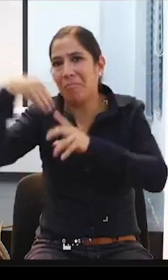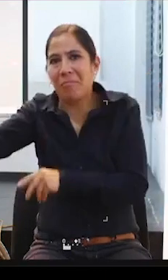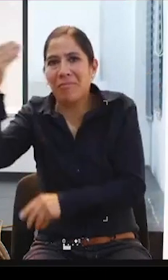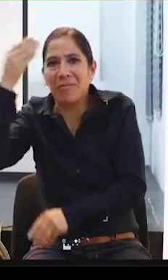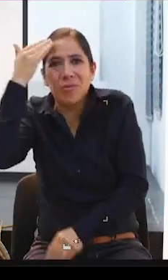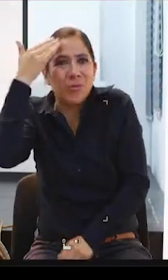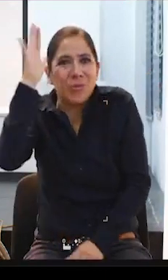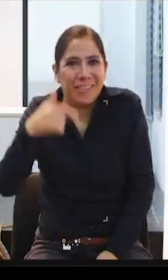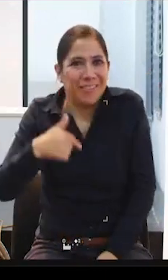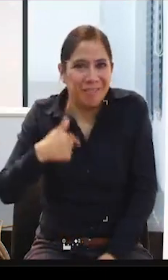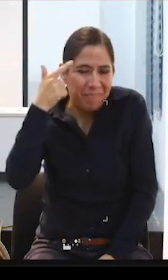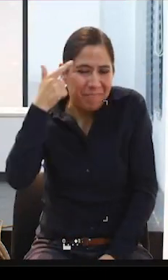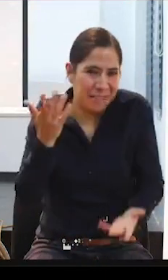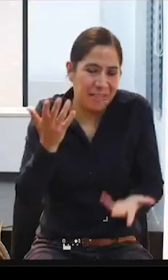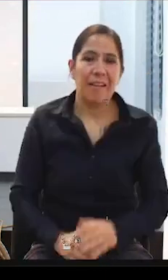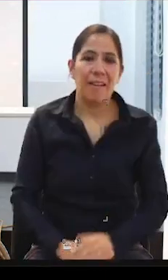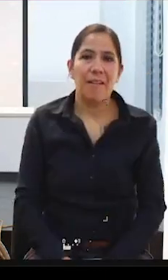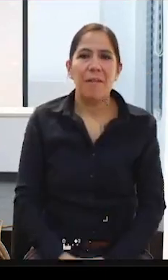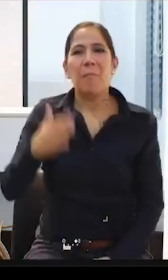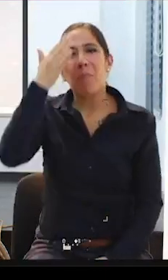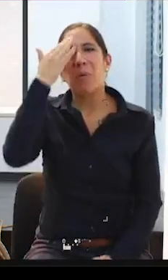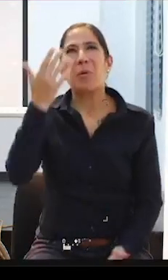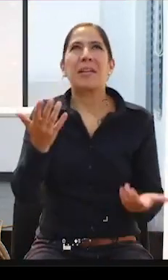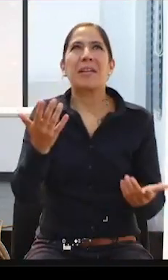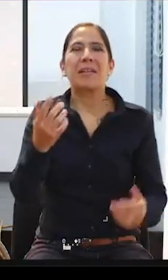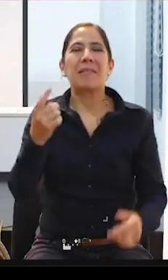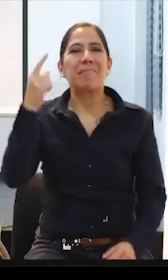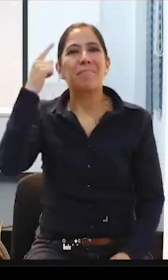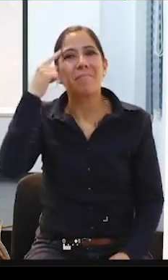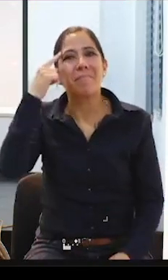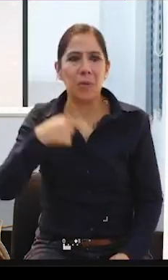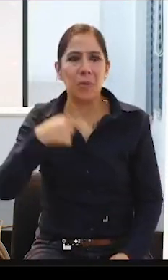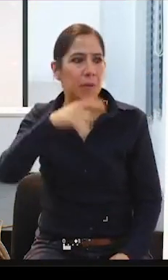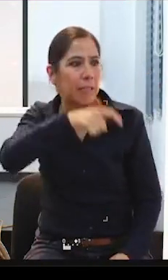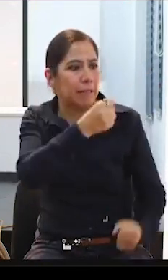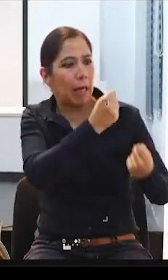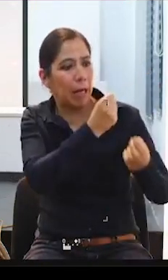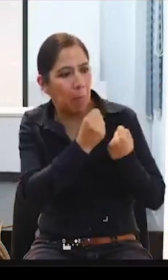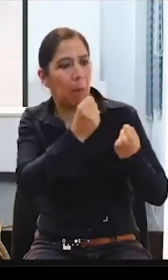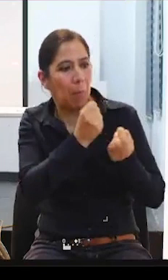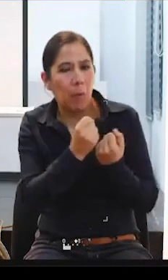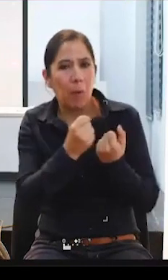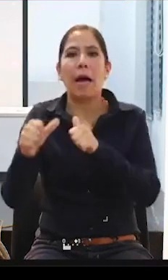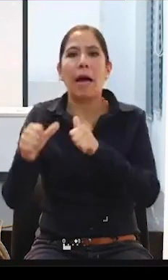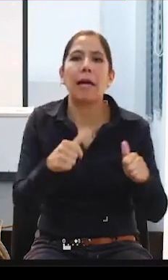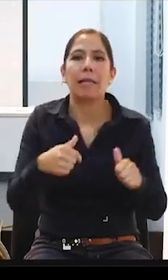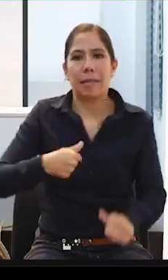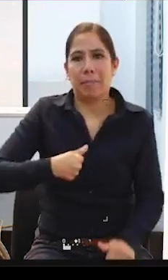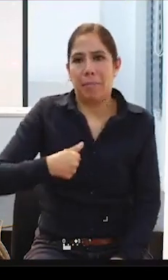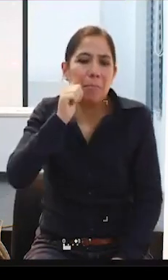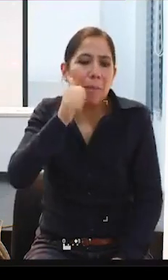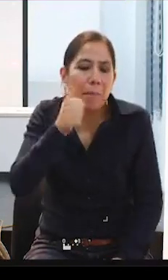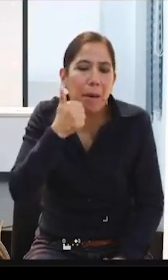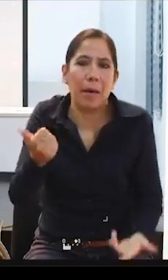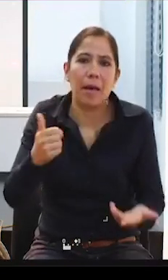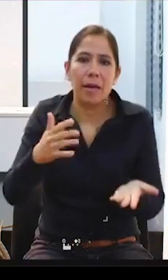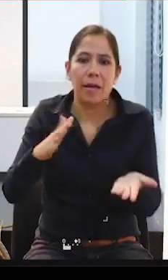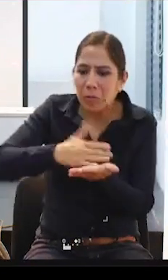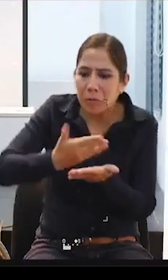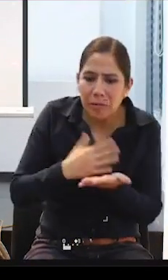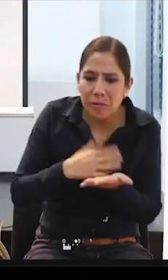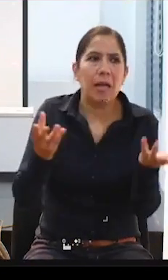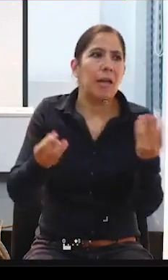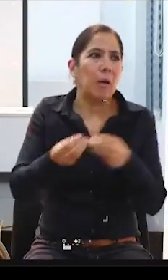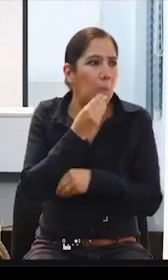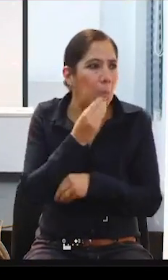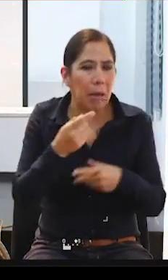Porque siempre uno como que necesita apoyo para hacer las actividades de la vida diaria y como que yo tenía el apoyo de